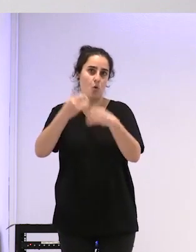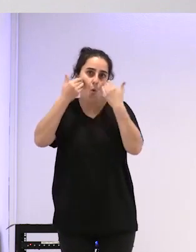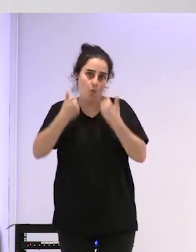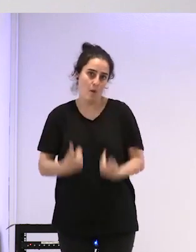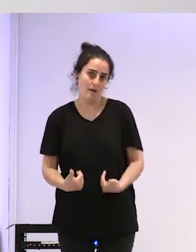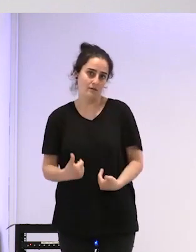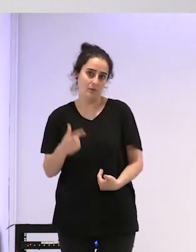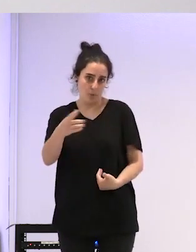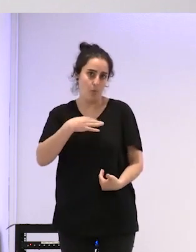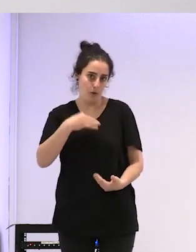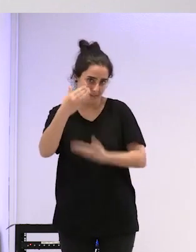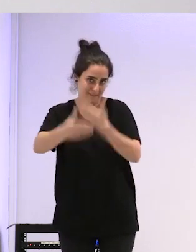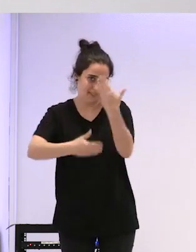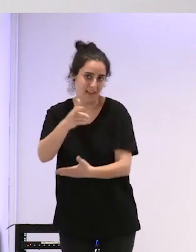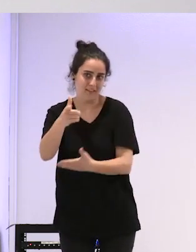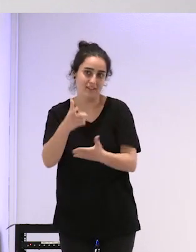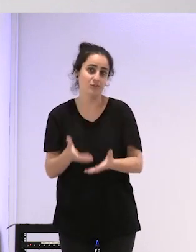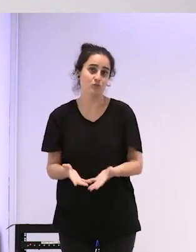además les encantaría